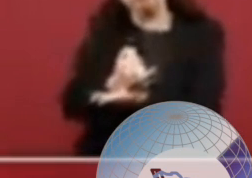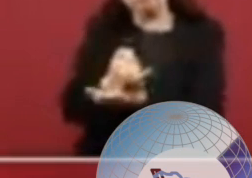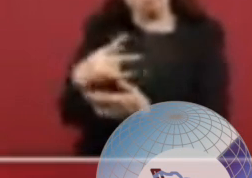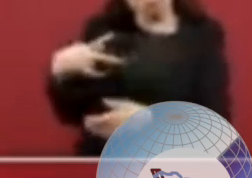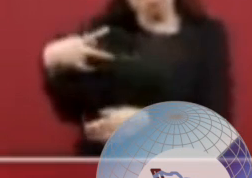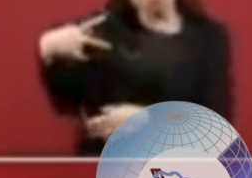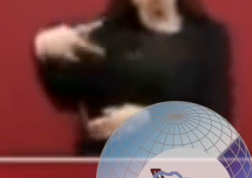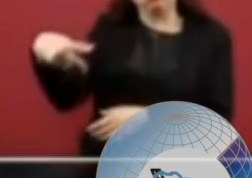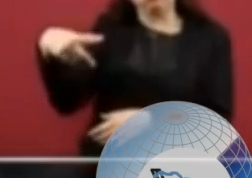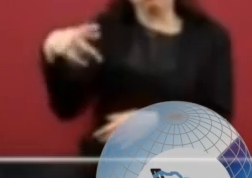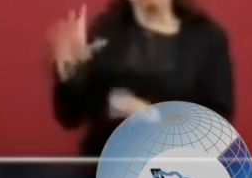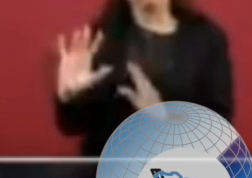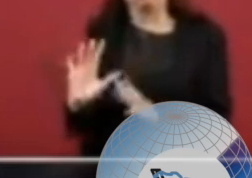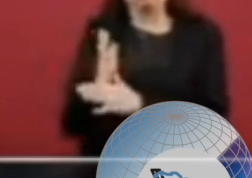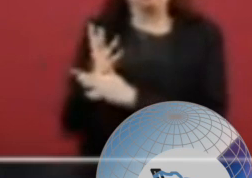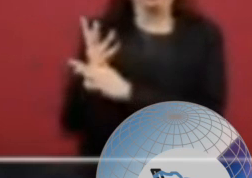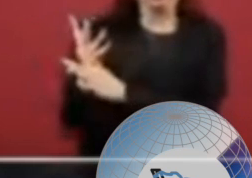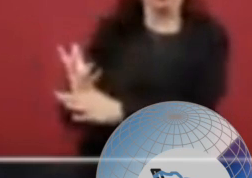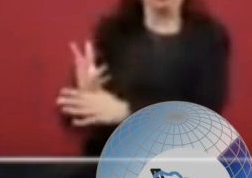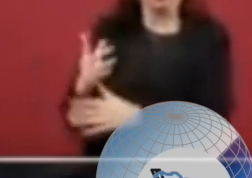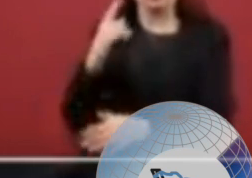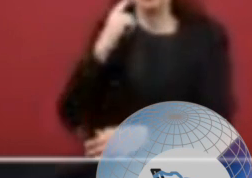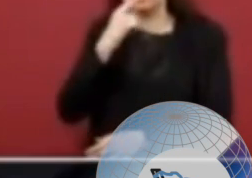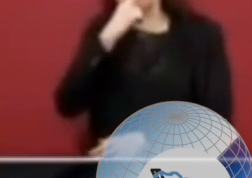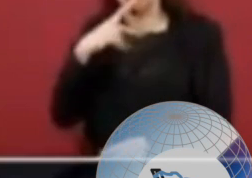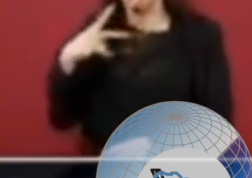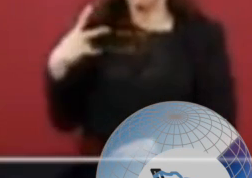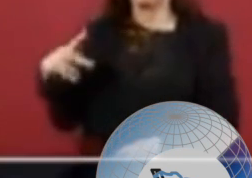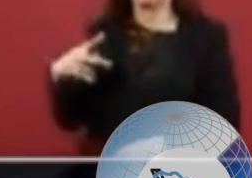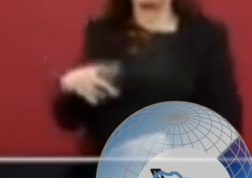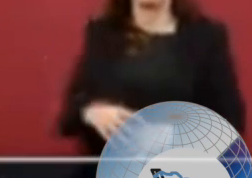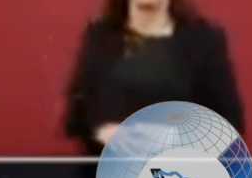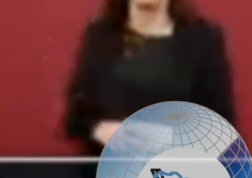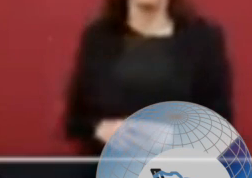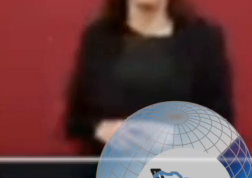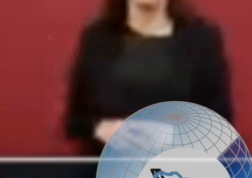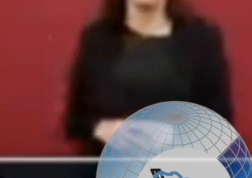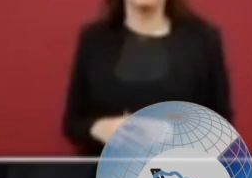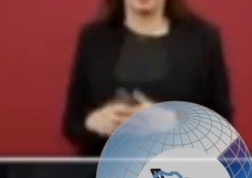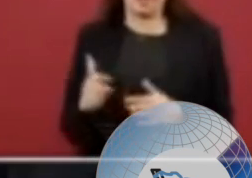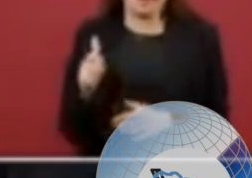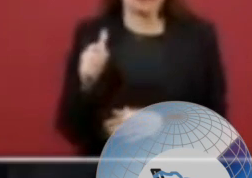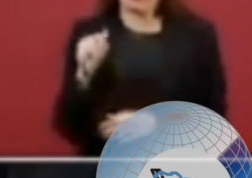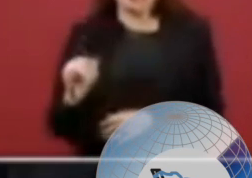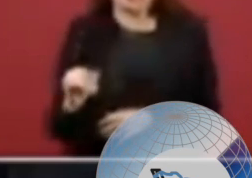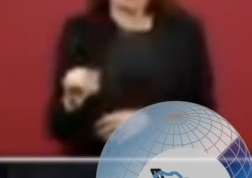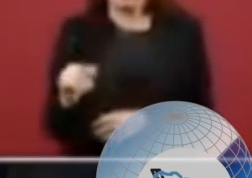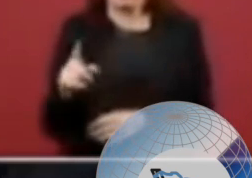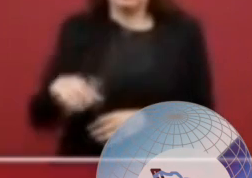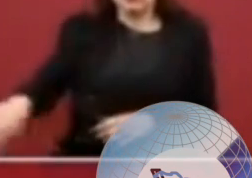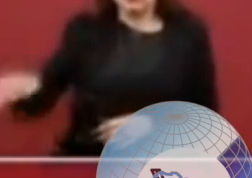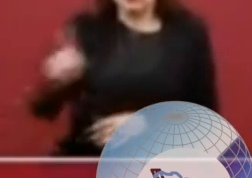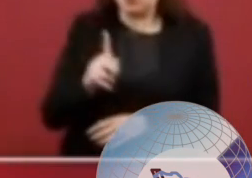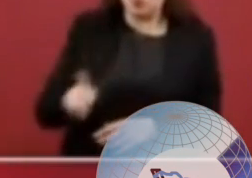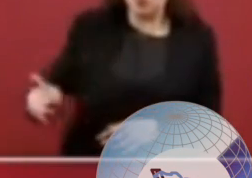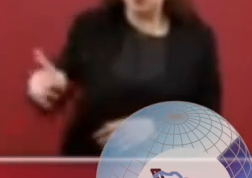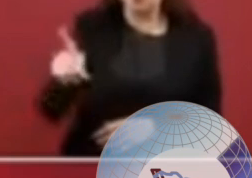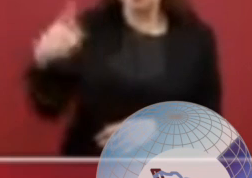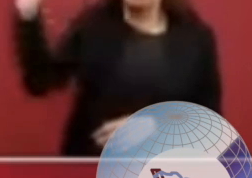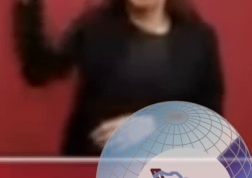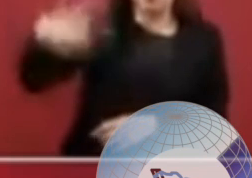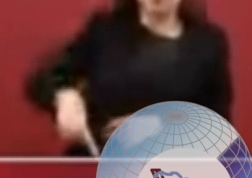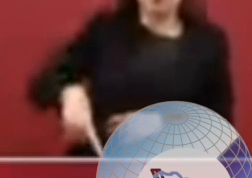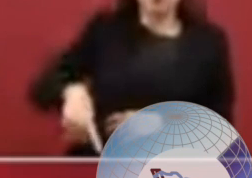sea la que decida. En la democracia es el pueblo el que